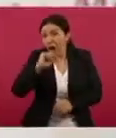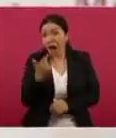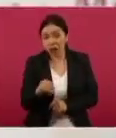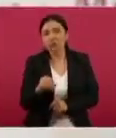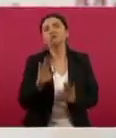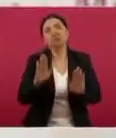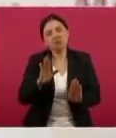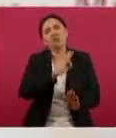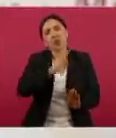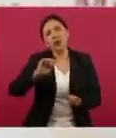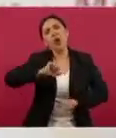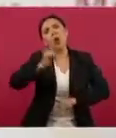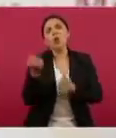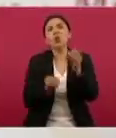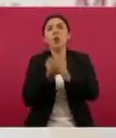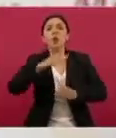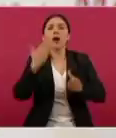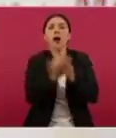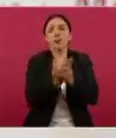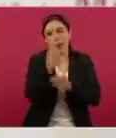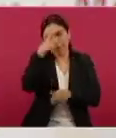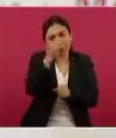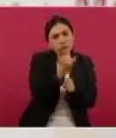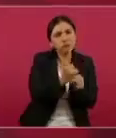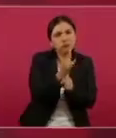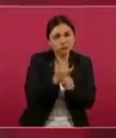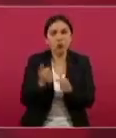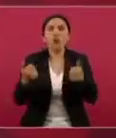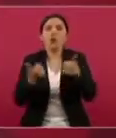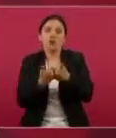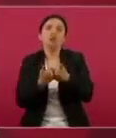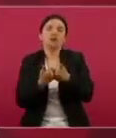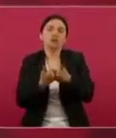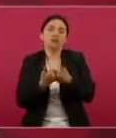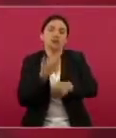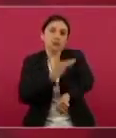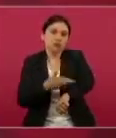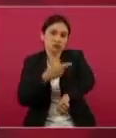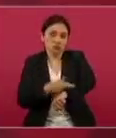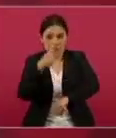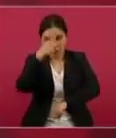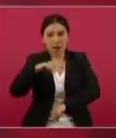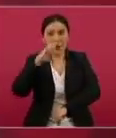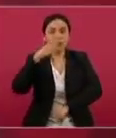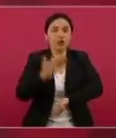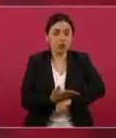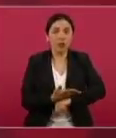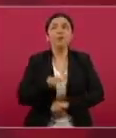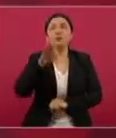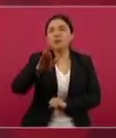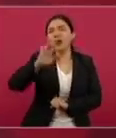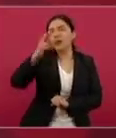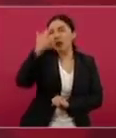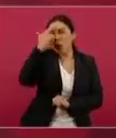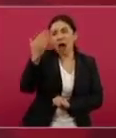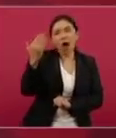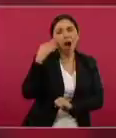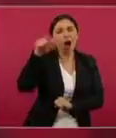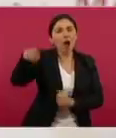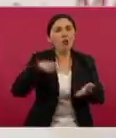abrirá una carpeta al respecto y se podrá imputar. Hay que recordar que en Puebla también recientemente se detuvo